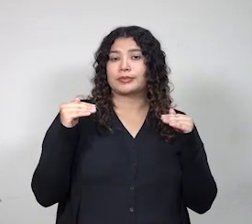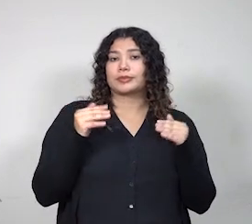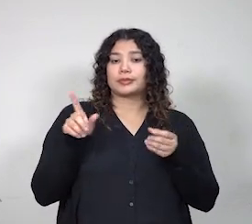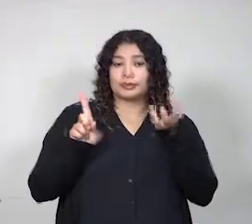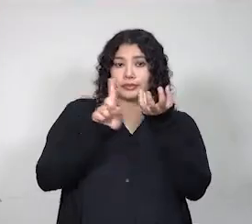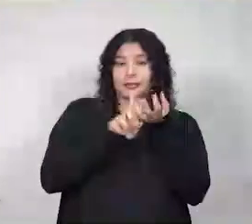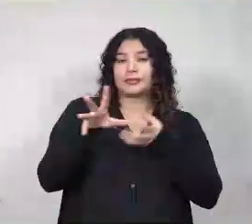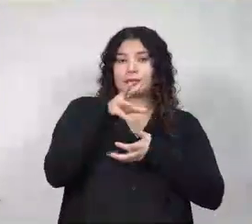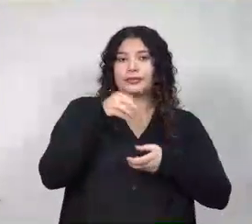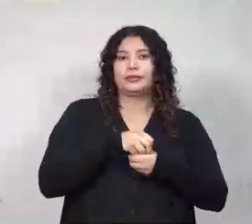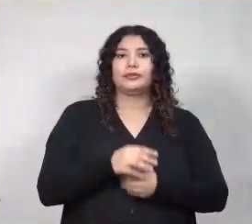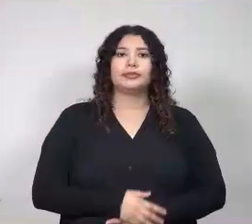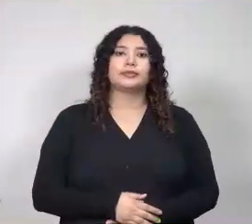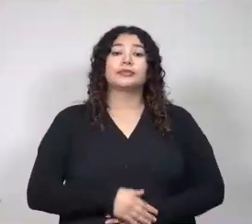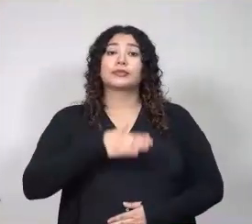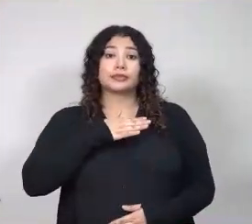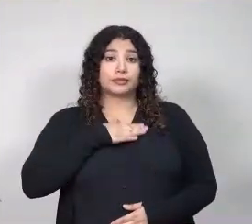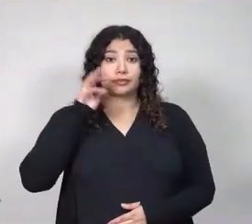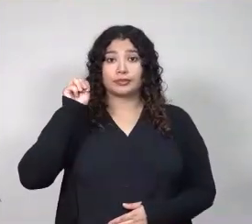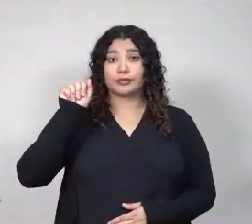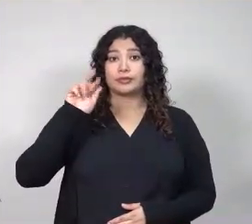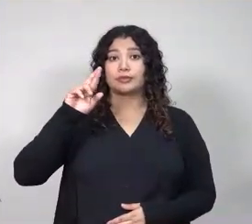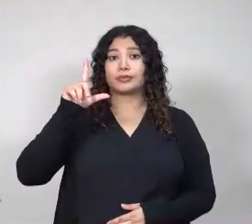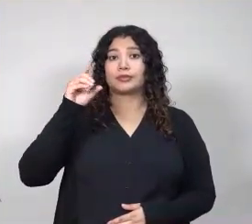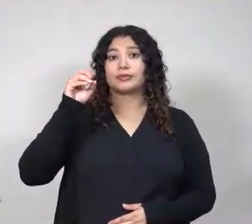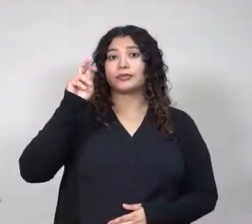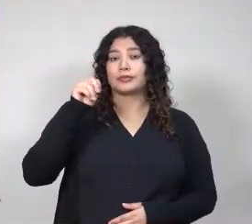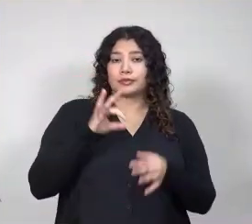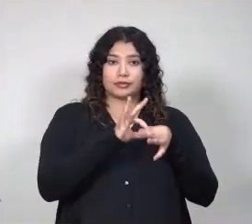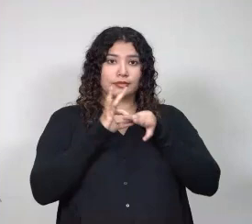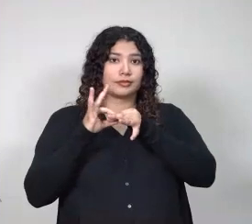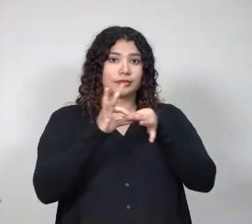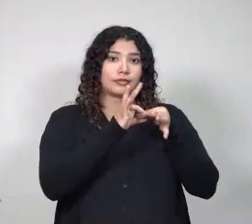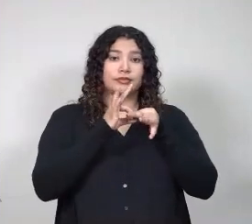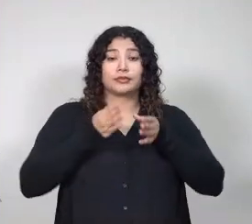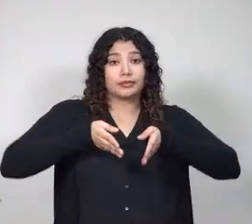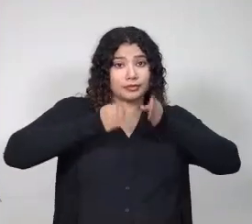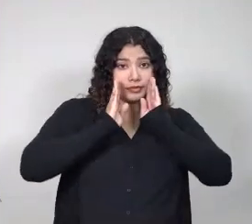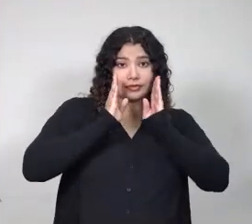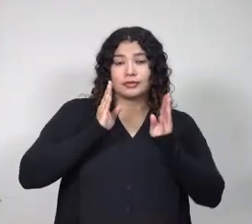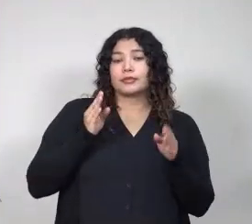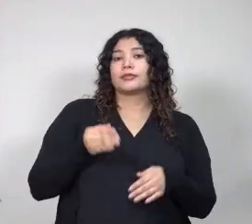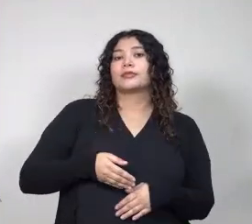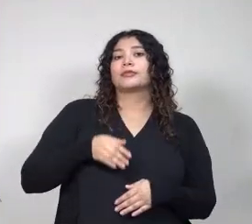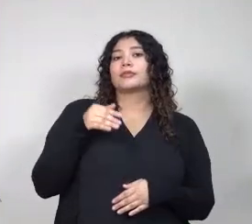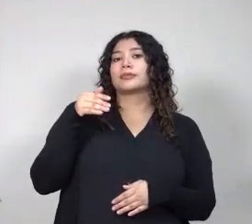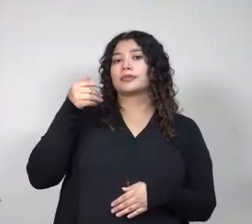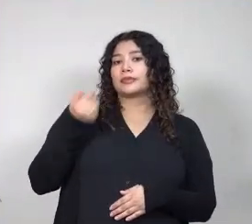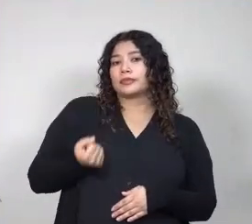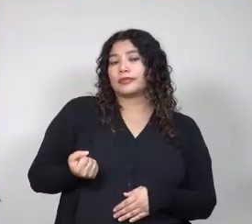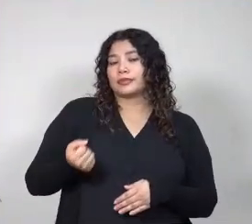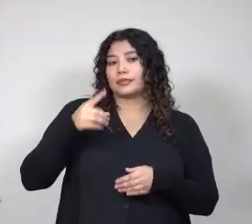incluyete para incluir. Soy Marlon Ala Serrano, colaborador de la Unidad de Atención a Estudiantes con Discapacidad de la